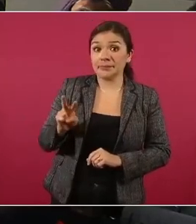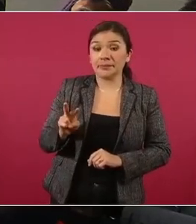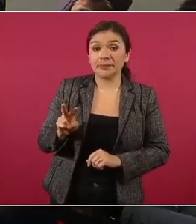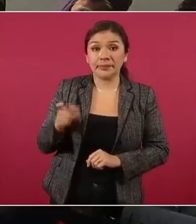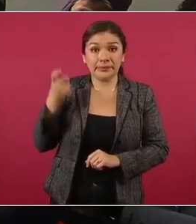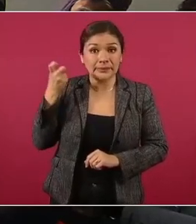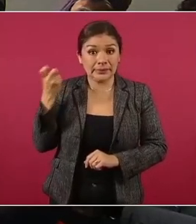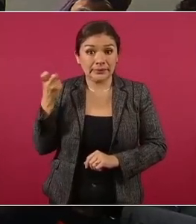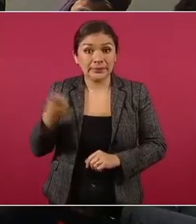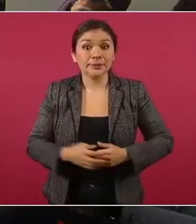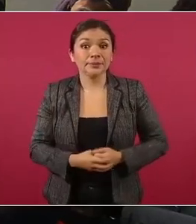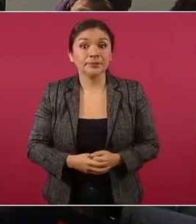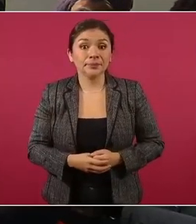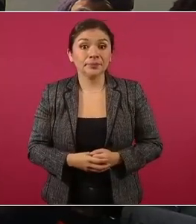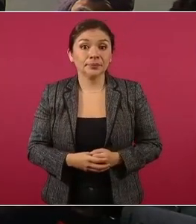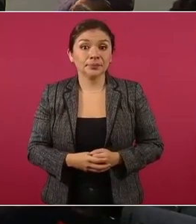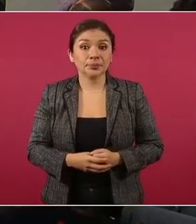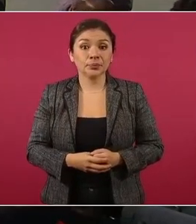ya.